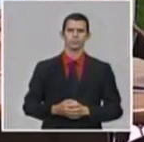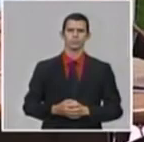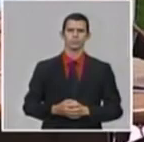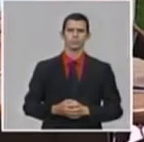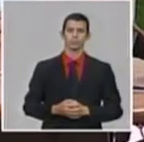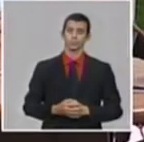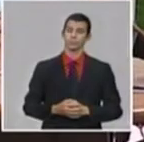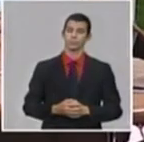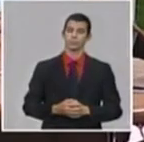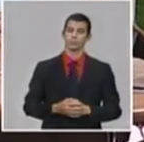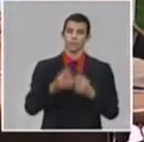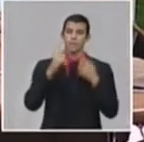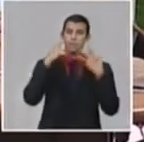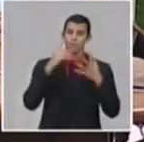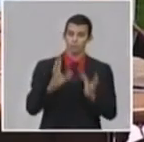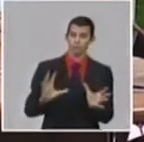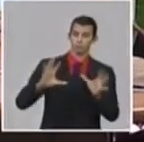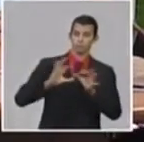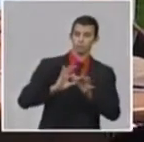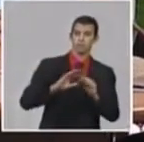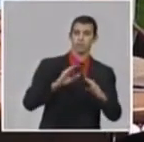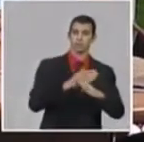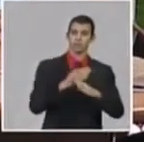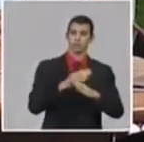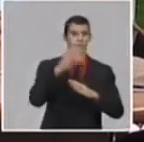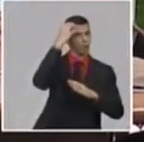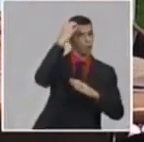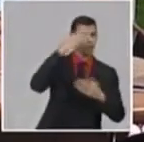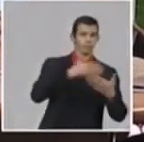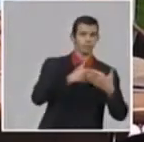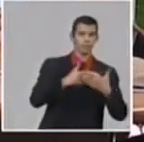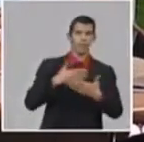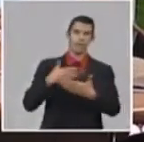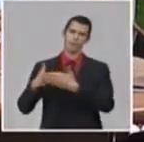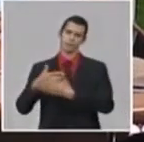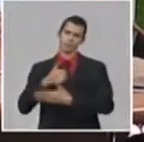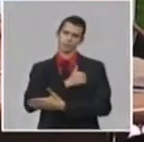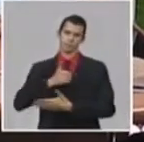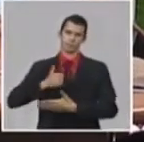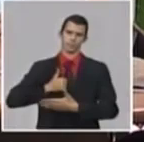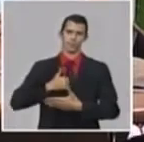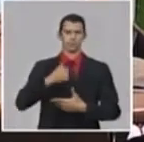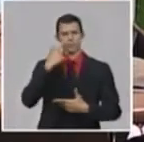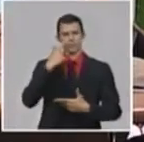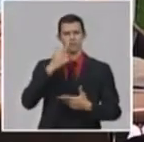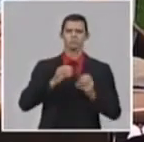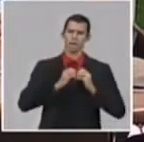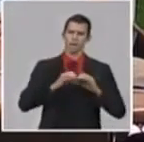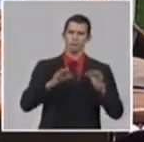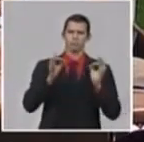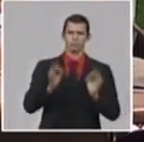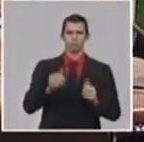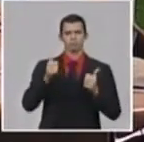económicos no estatales dentro de nuestro país, y este es un ejemplo de lo que se hace en circunstancias como esta.